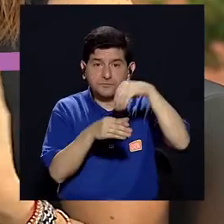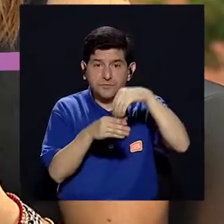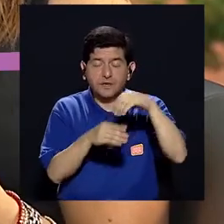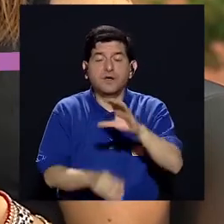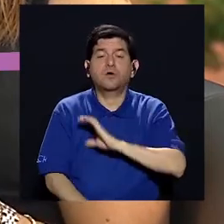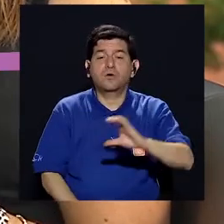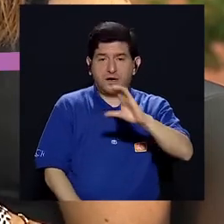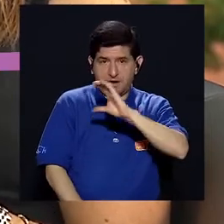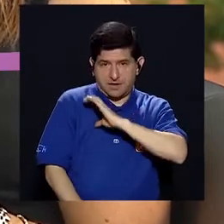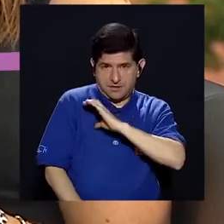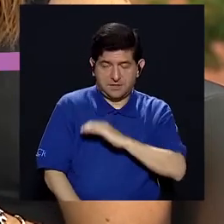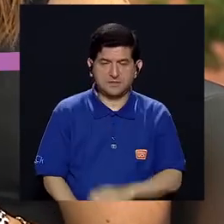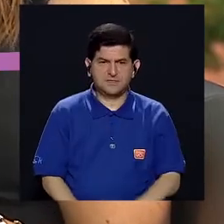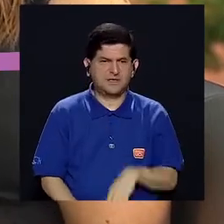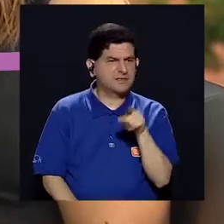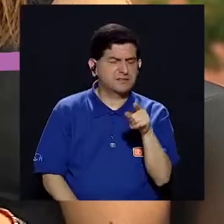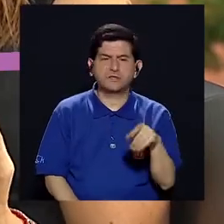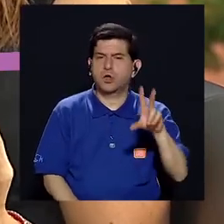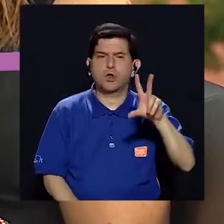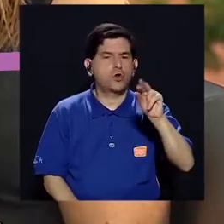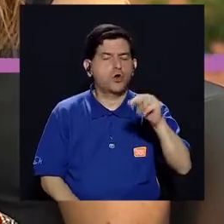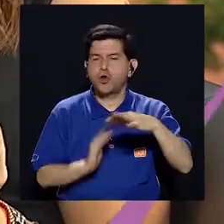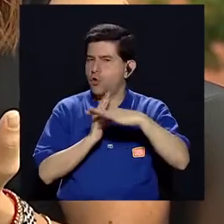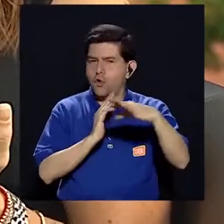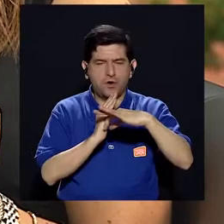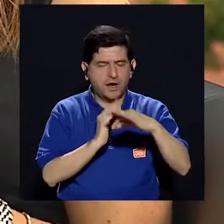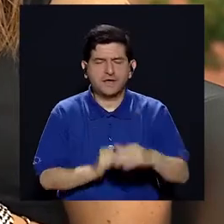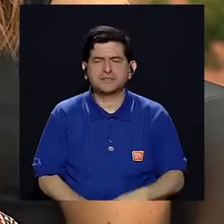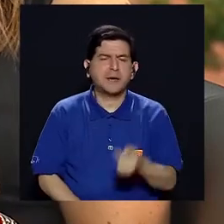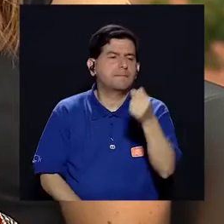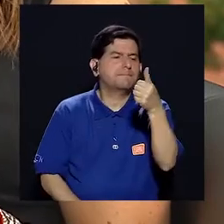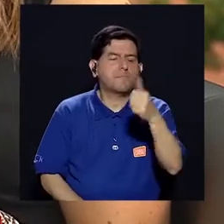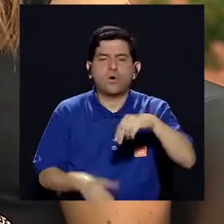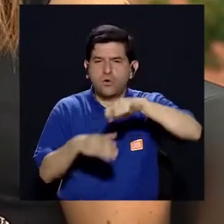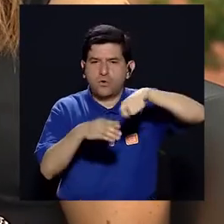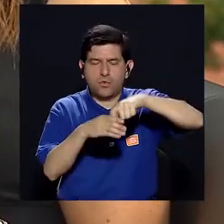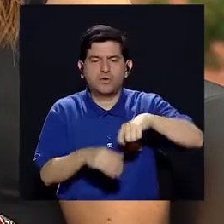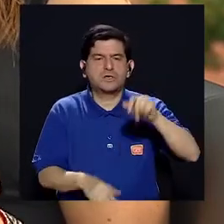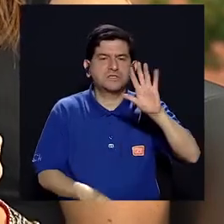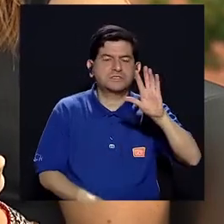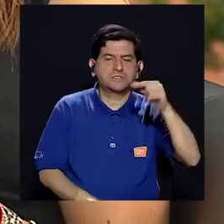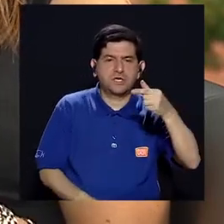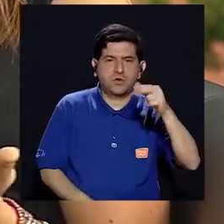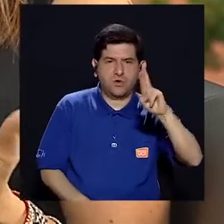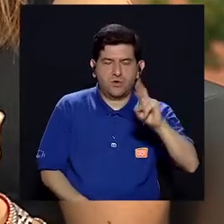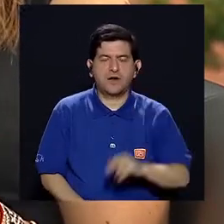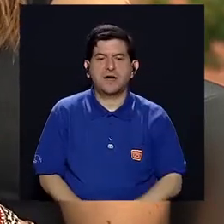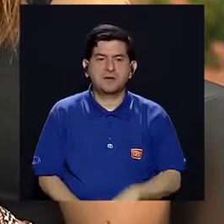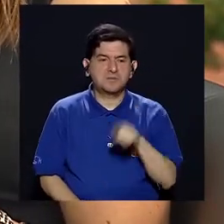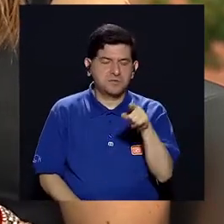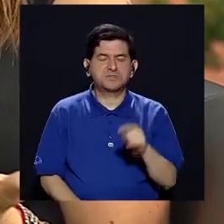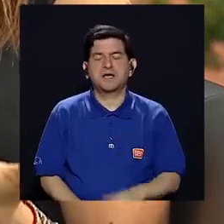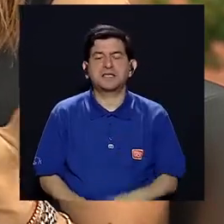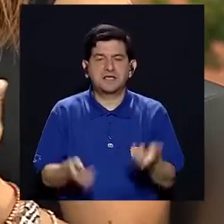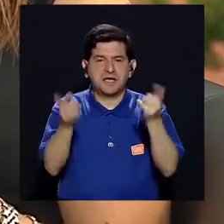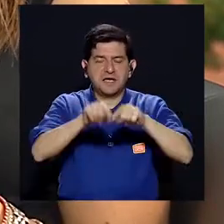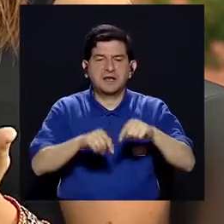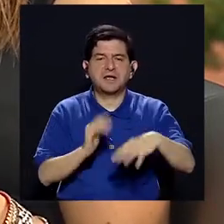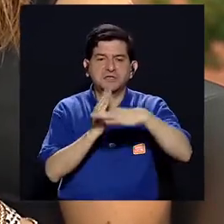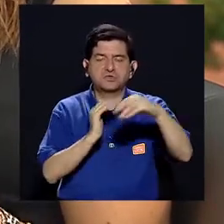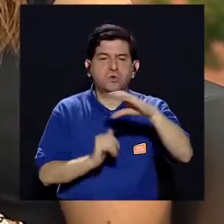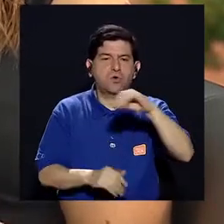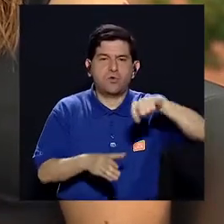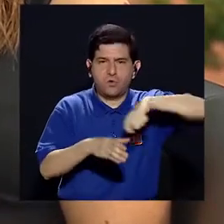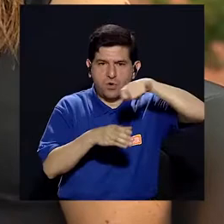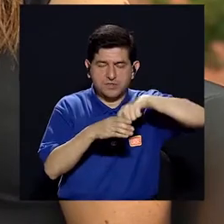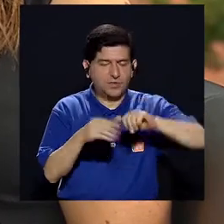que aporten ciertas características, dentro de eso es que no aporten mucha grasa, mucho azúcar, 5 gramos es una cucharadita de grasa o azúcar